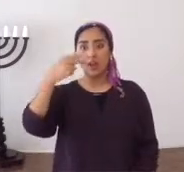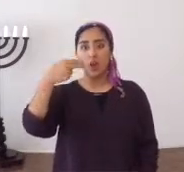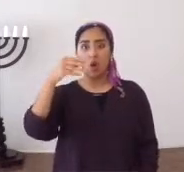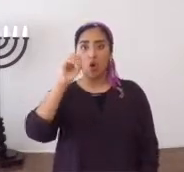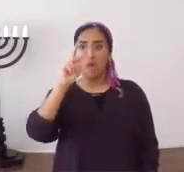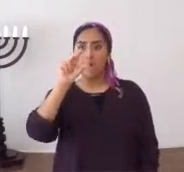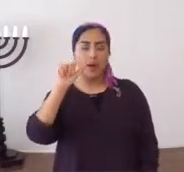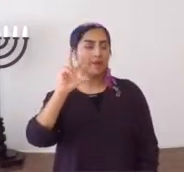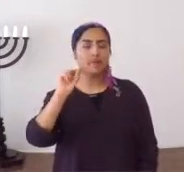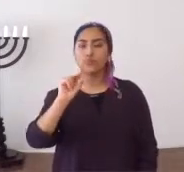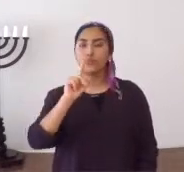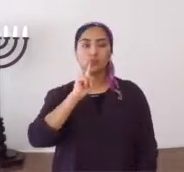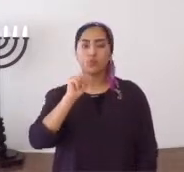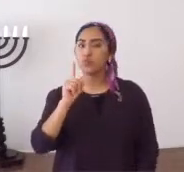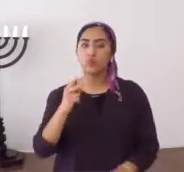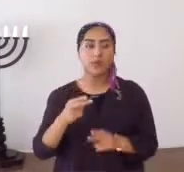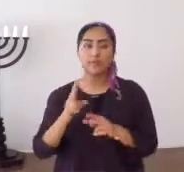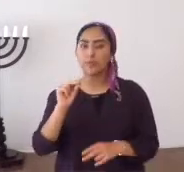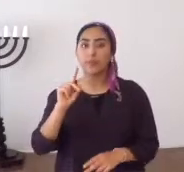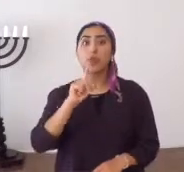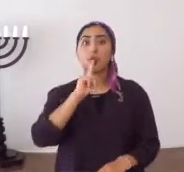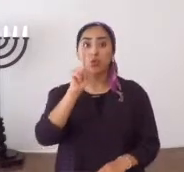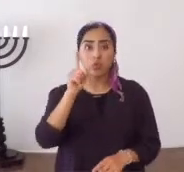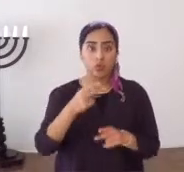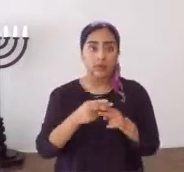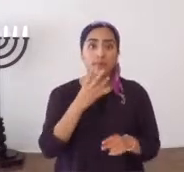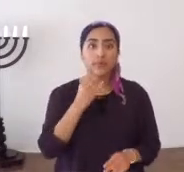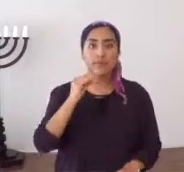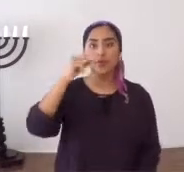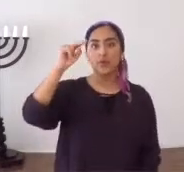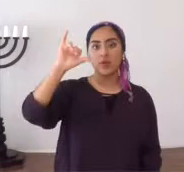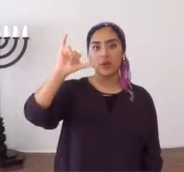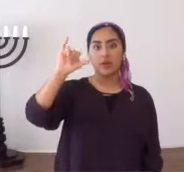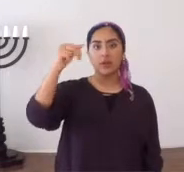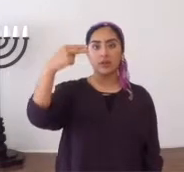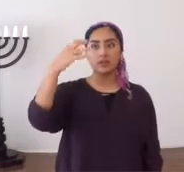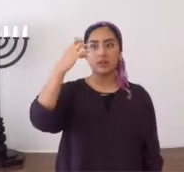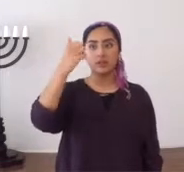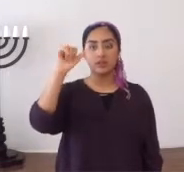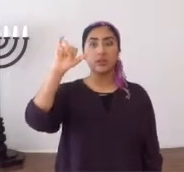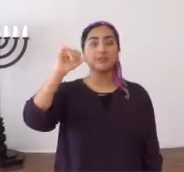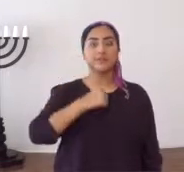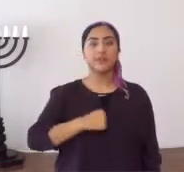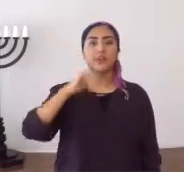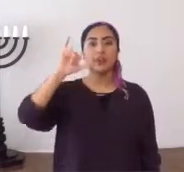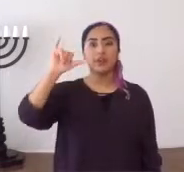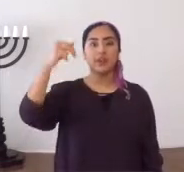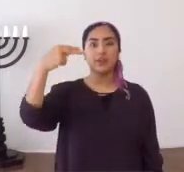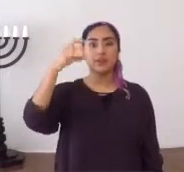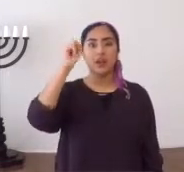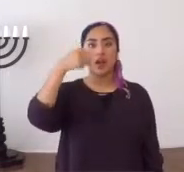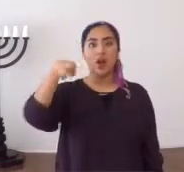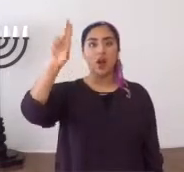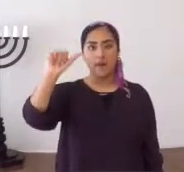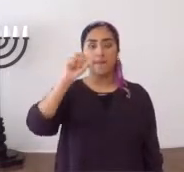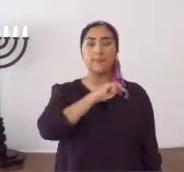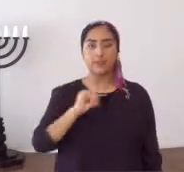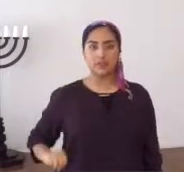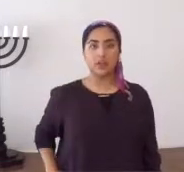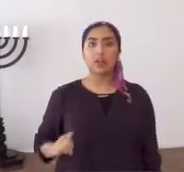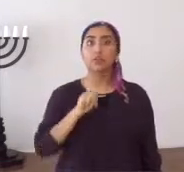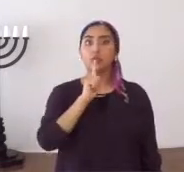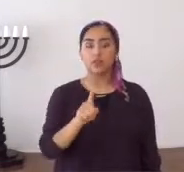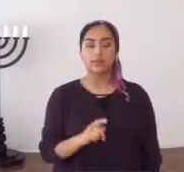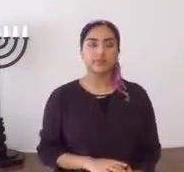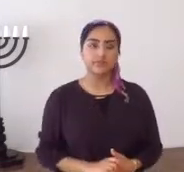son correctos. El nombre es hebreo. Yahshua, Hamashiach. Yahshua, Hamashiach. Él es el Mesías.